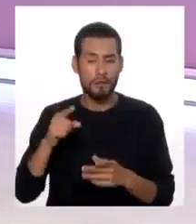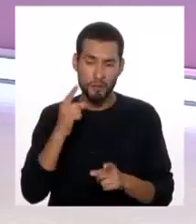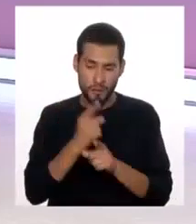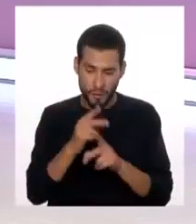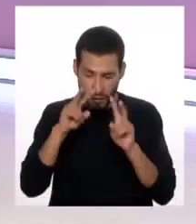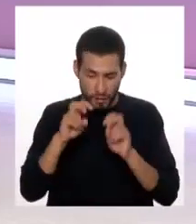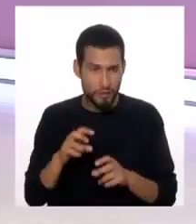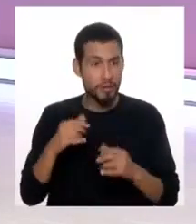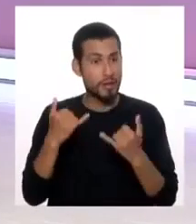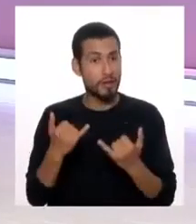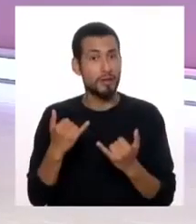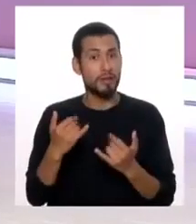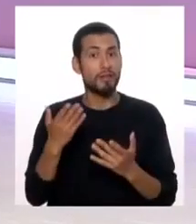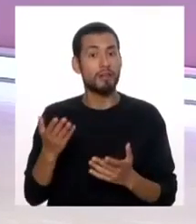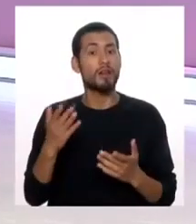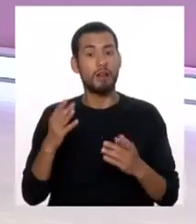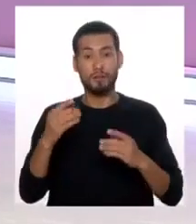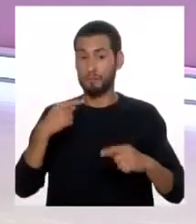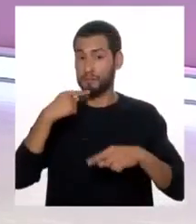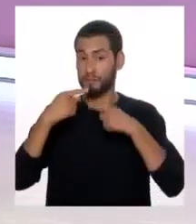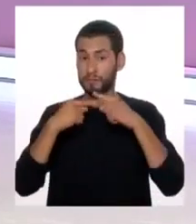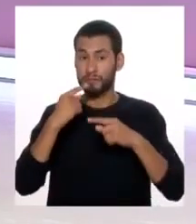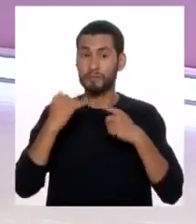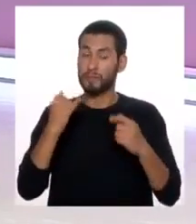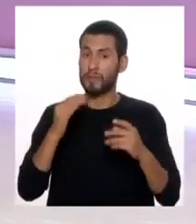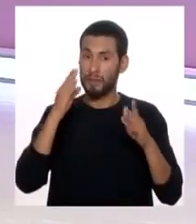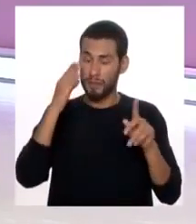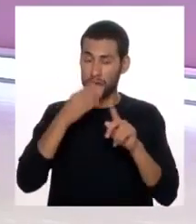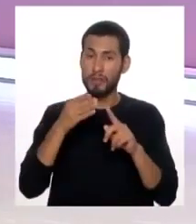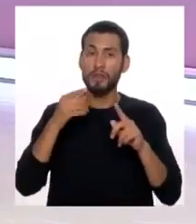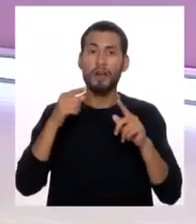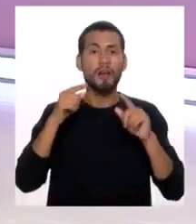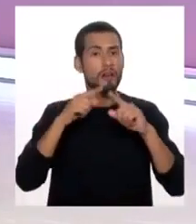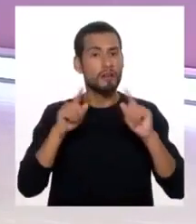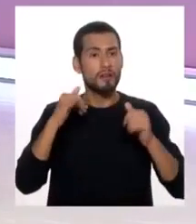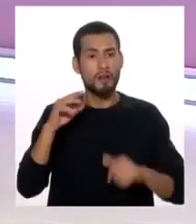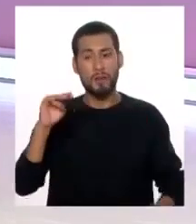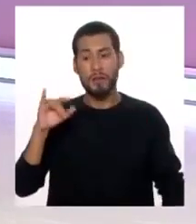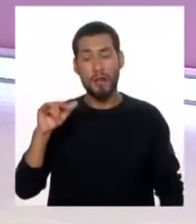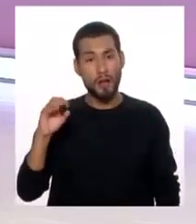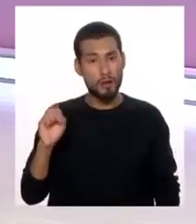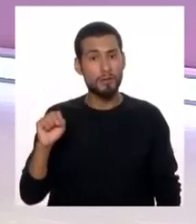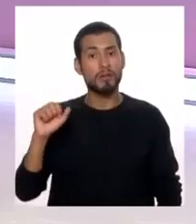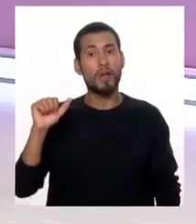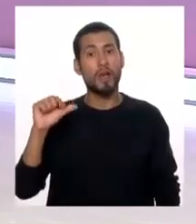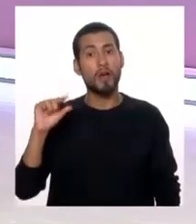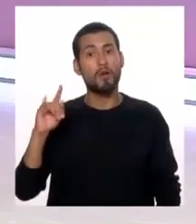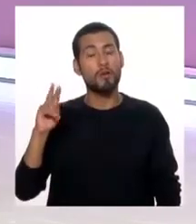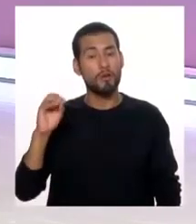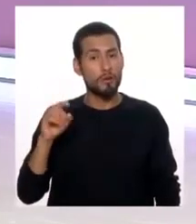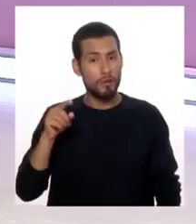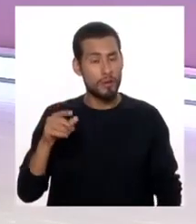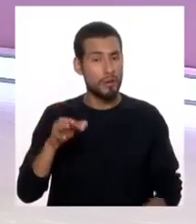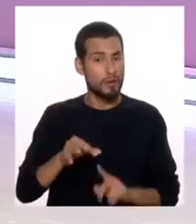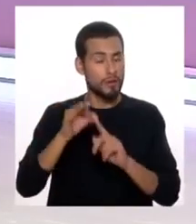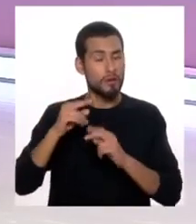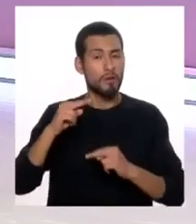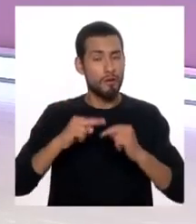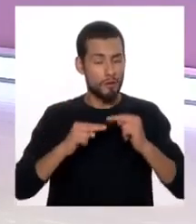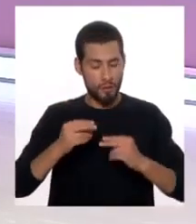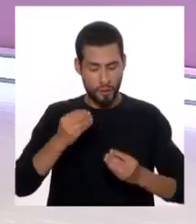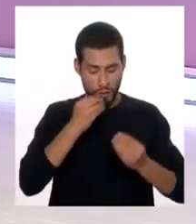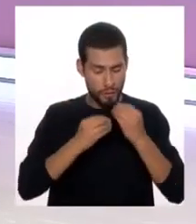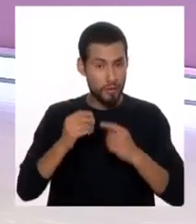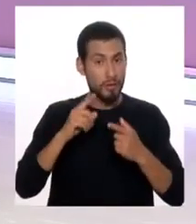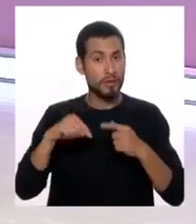diagnóstico. Y ahora vamos a hablar de un enfoque distinto con la doctora Milagros Agurto. Ella, ustedes saben, es especialista en nutrición,